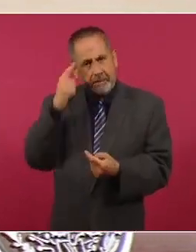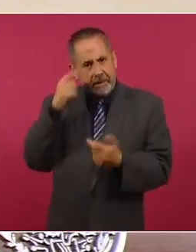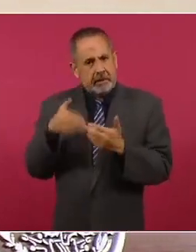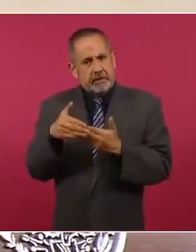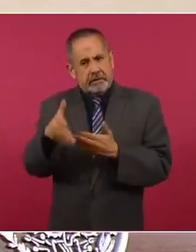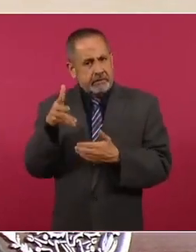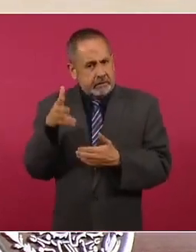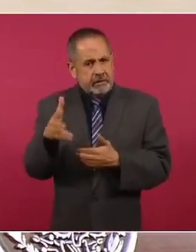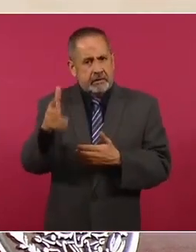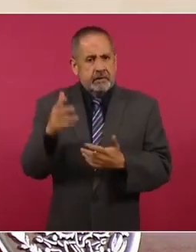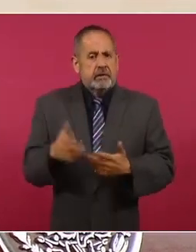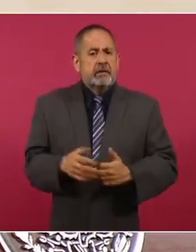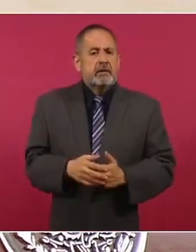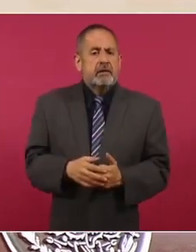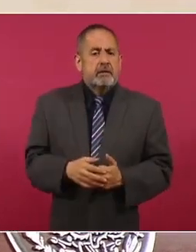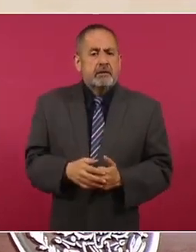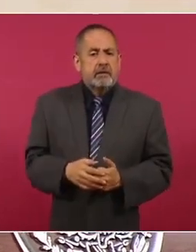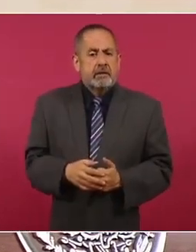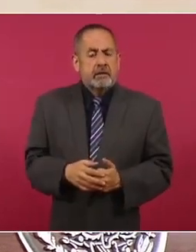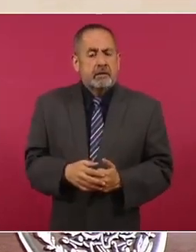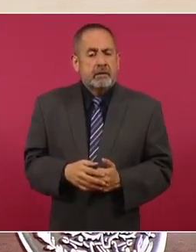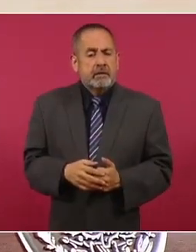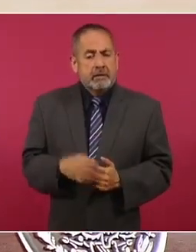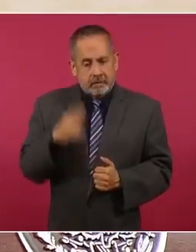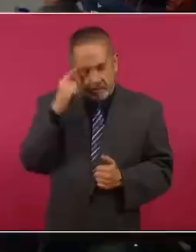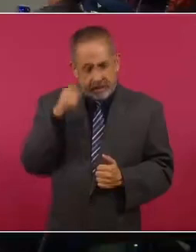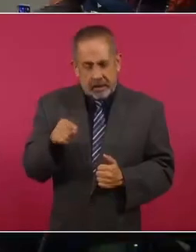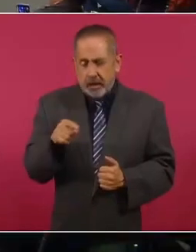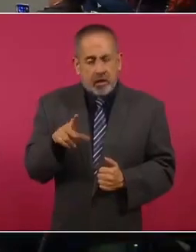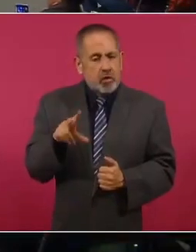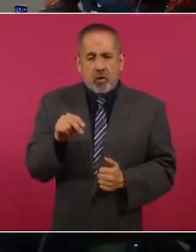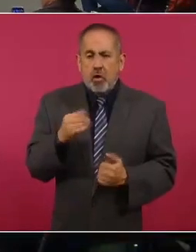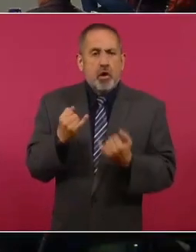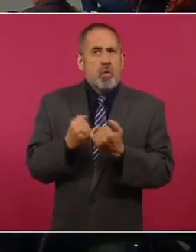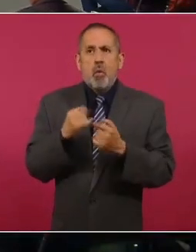para que no vaya a suceder